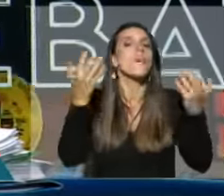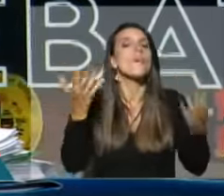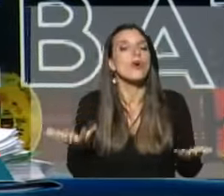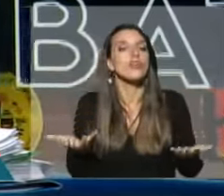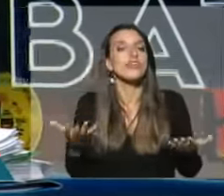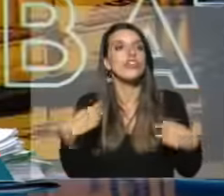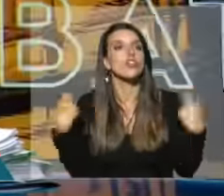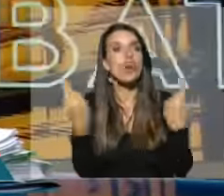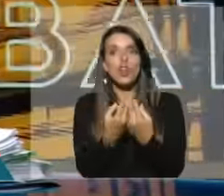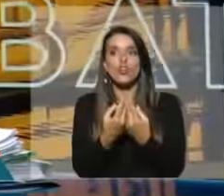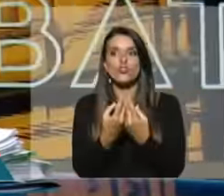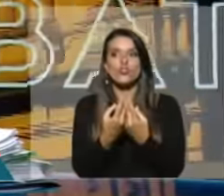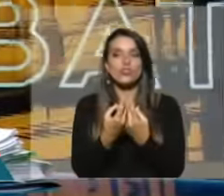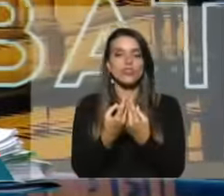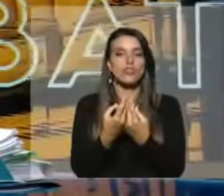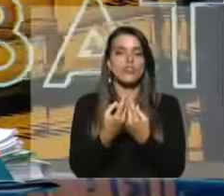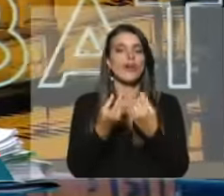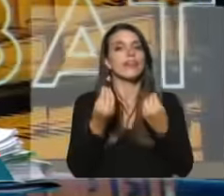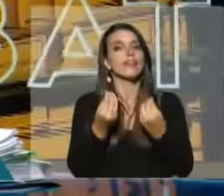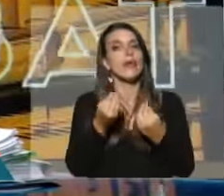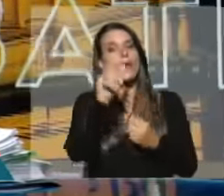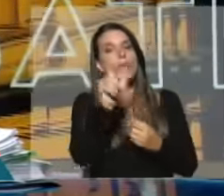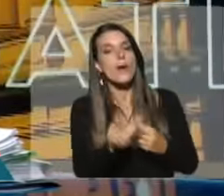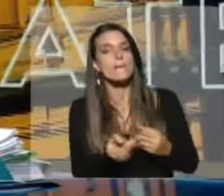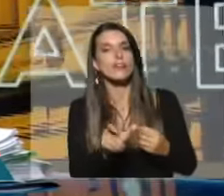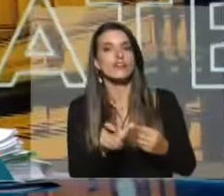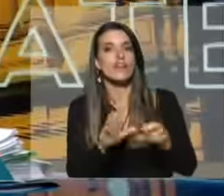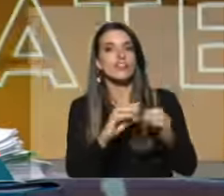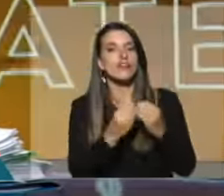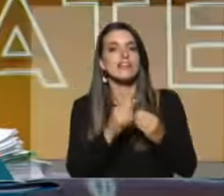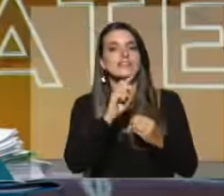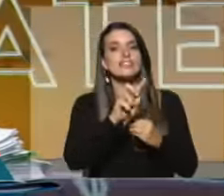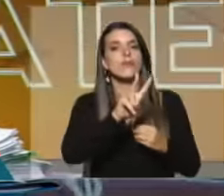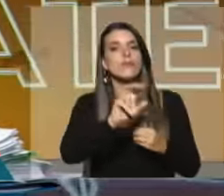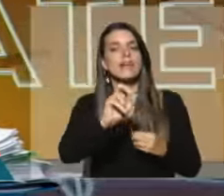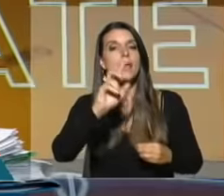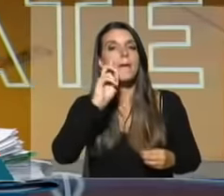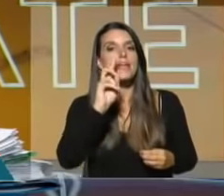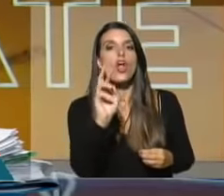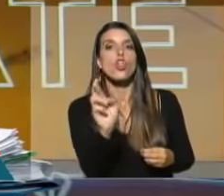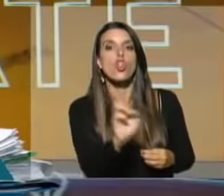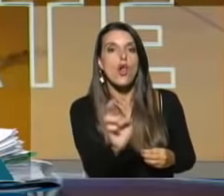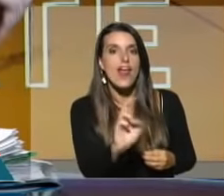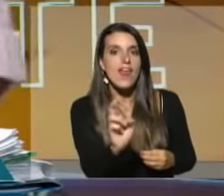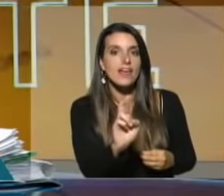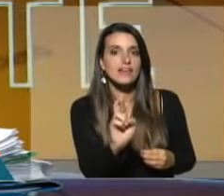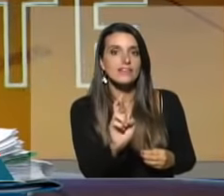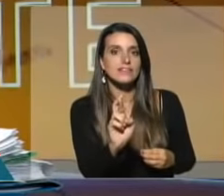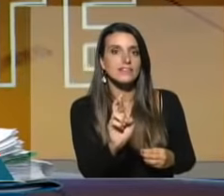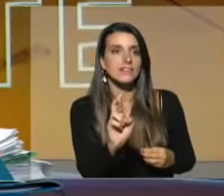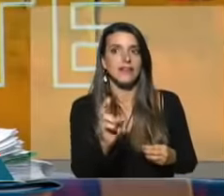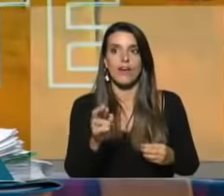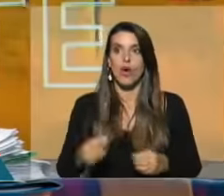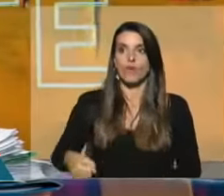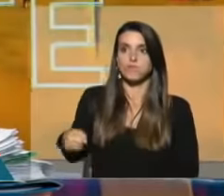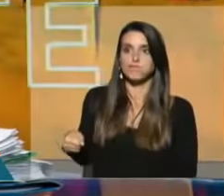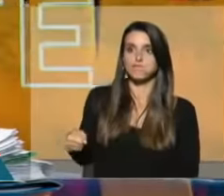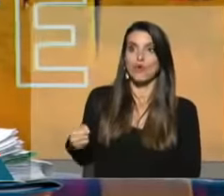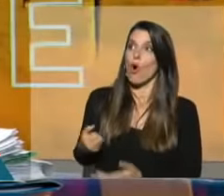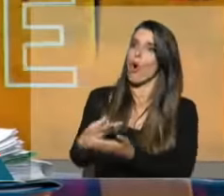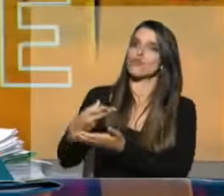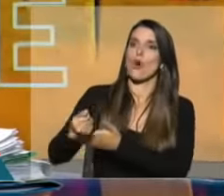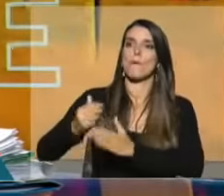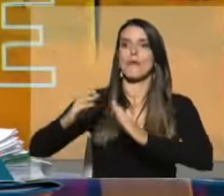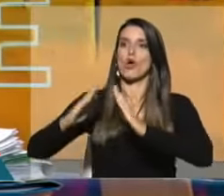abrimos la puerta a que una persona con 120.000 dólares en el bolso vaya y compre una